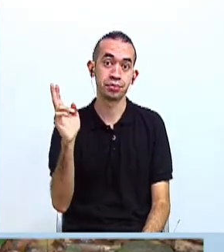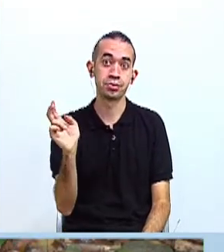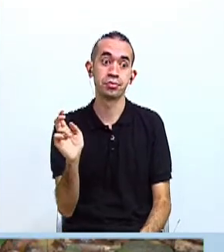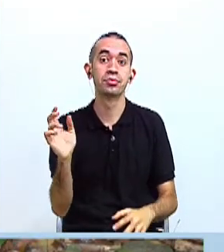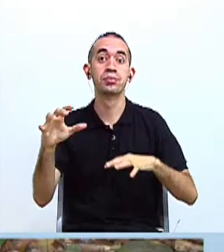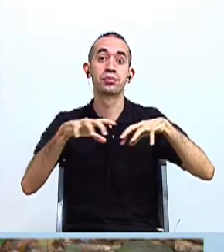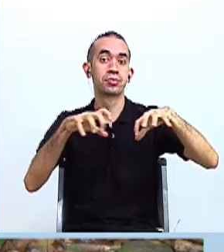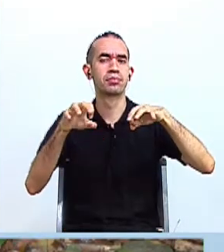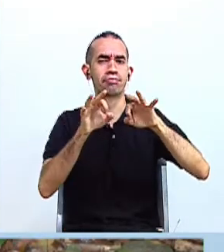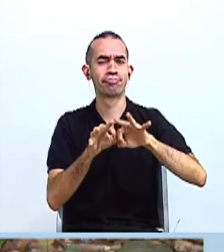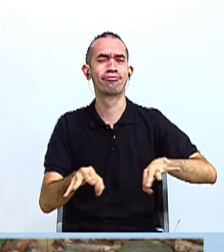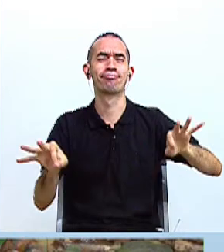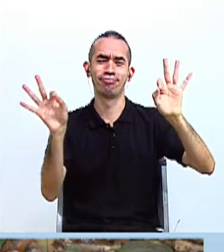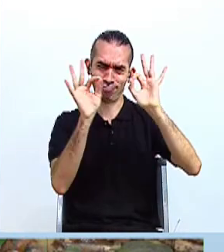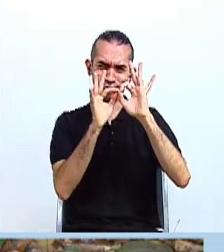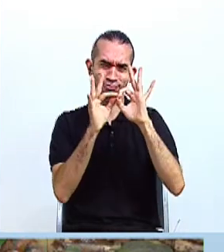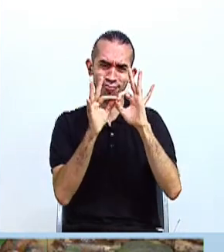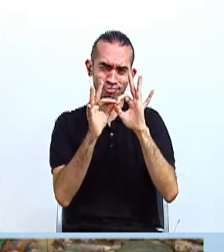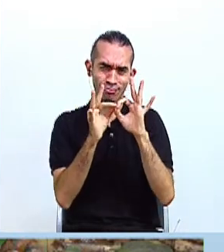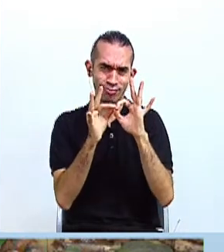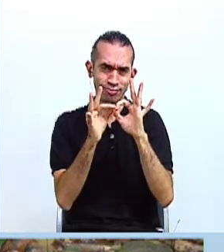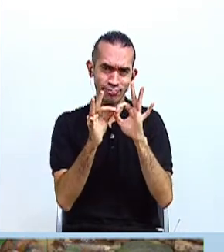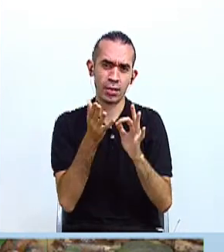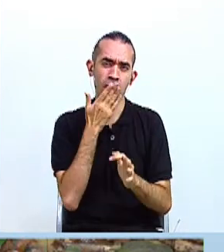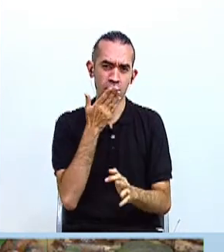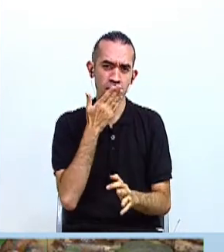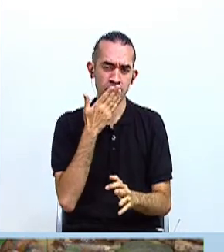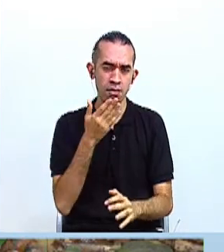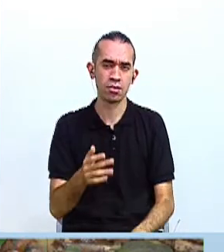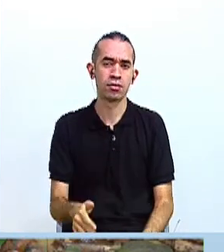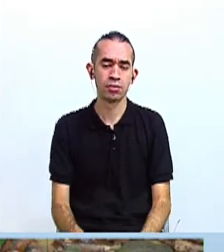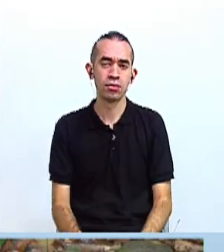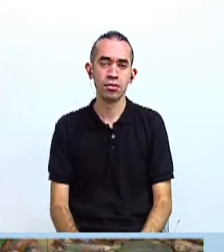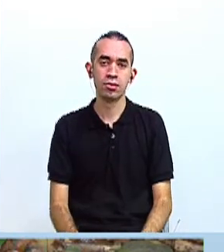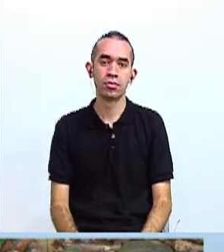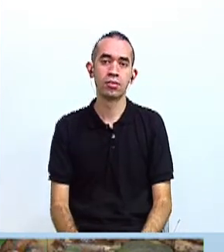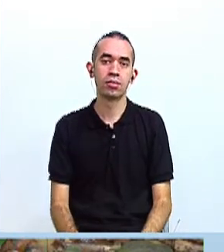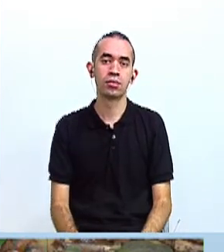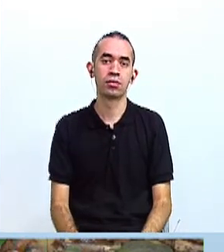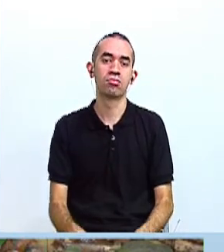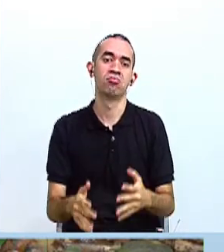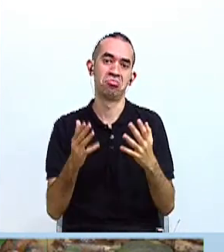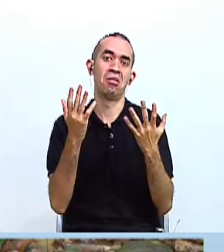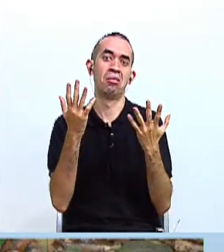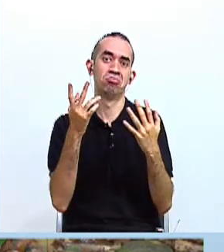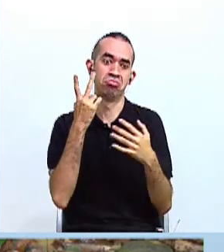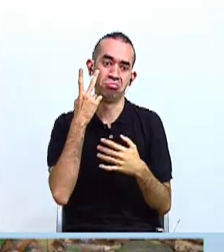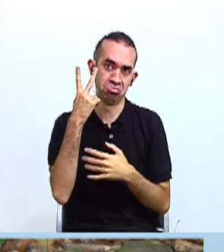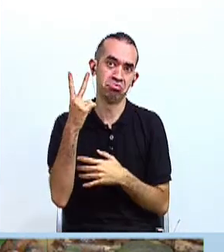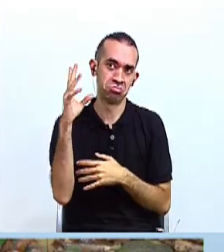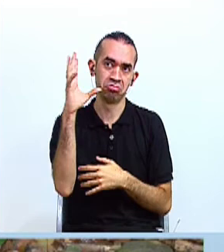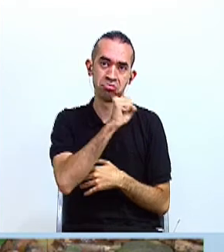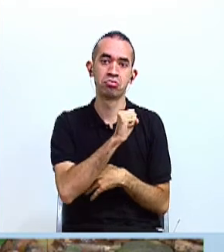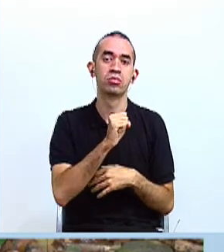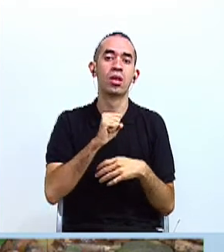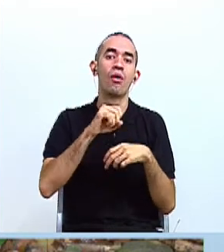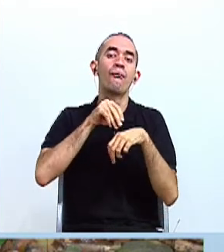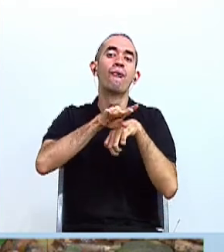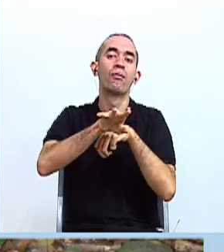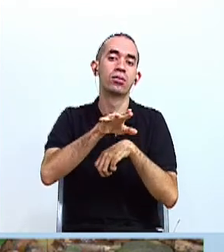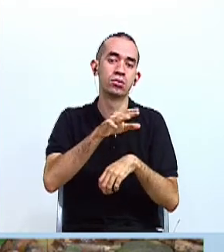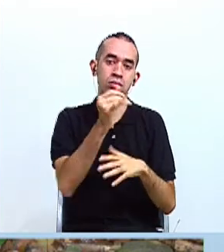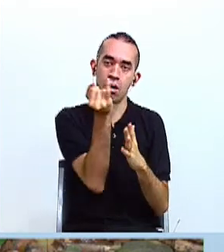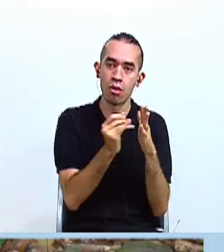las actividades más importantes desarrolladas por nuestros aborígenes y como hemos podido apreciar, influía mucho en su arte, en su